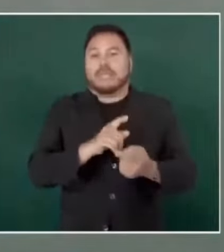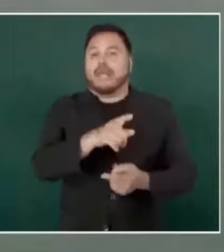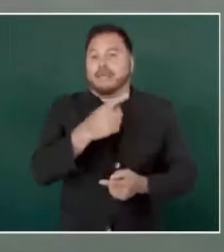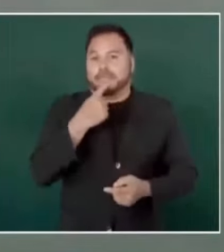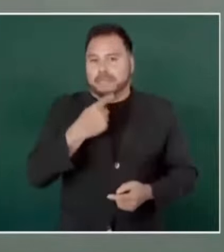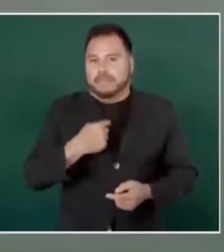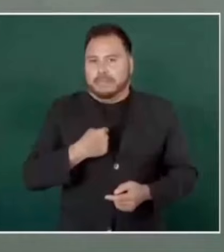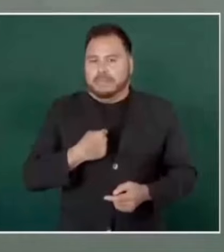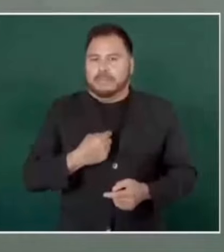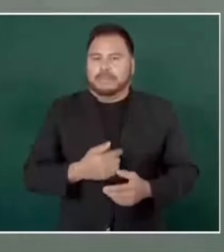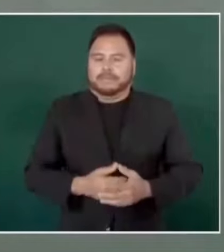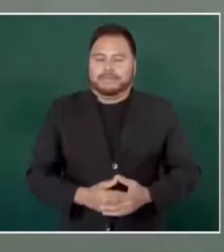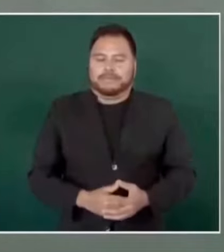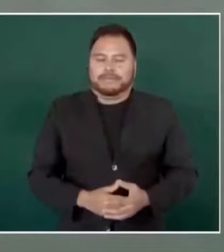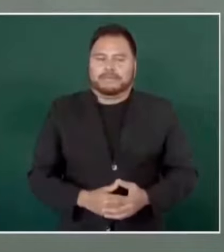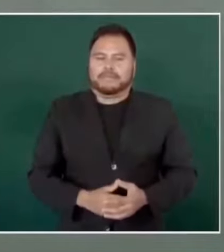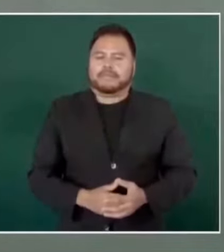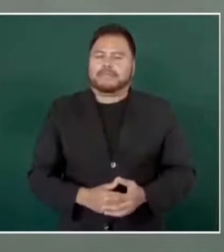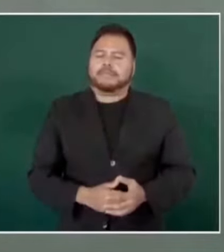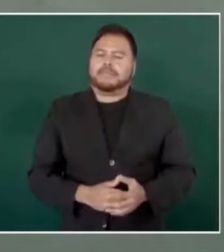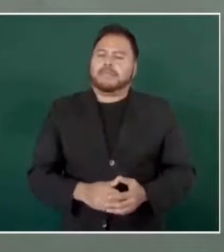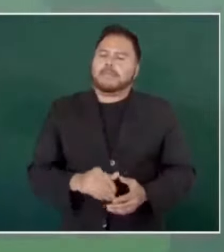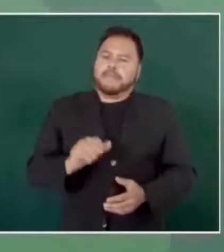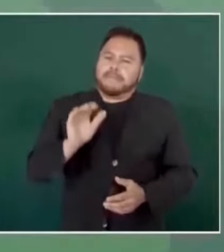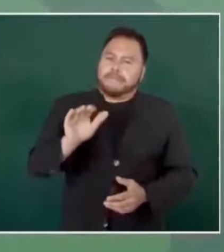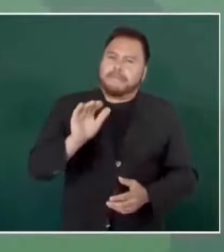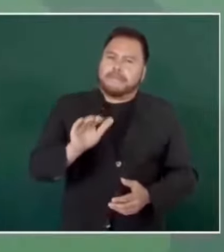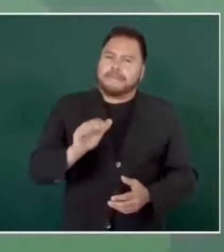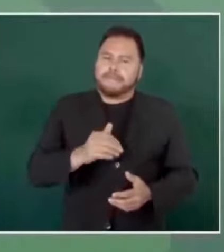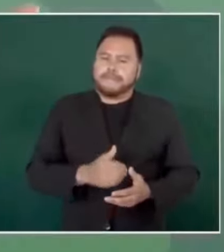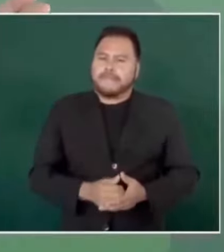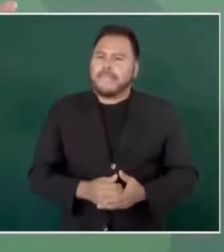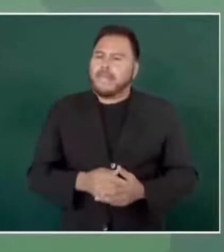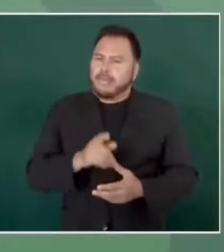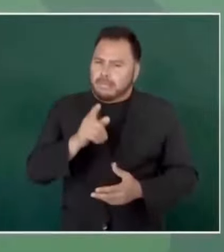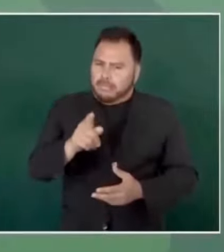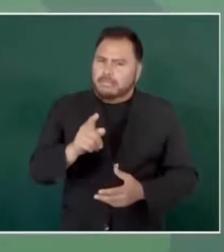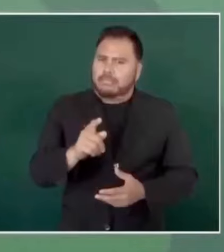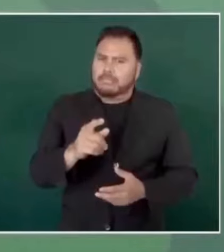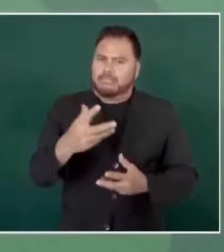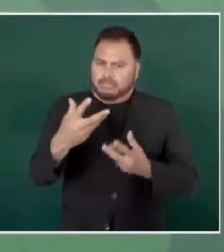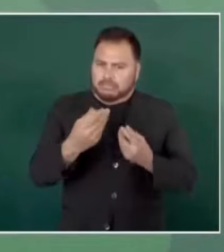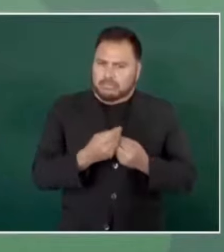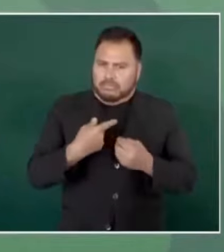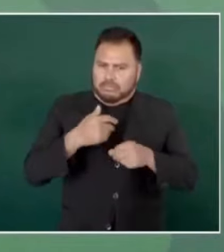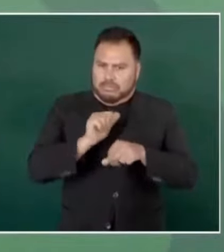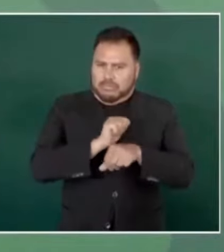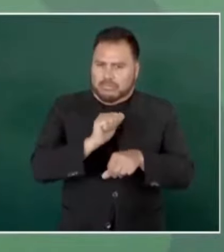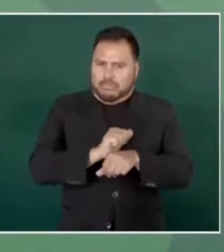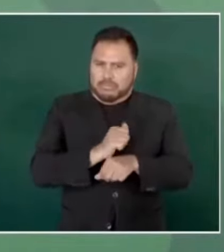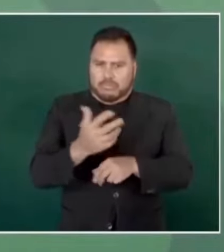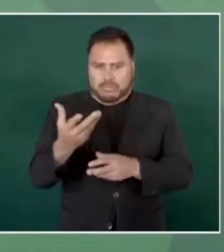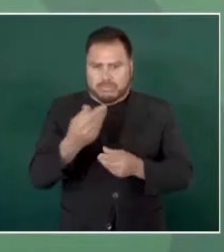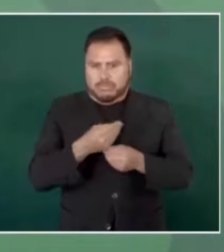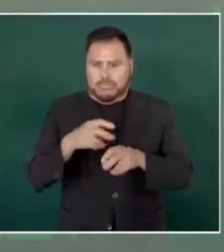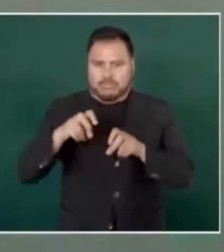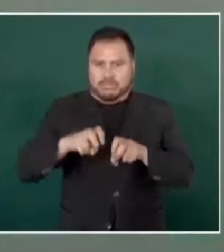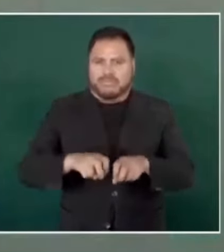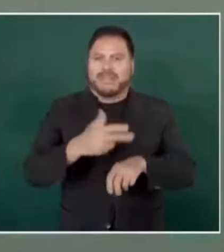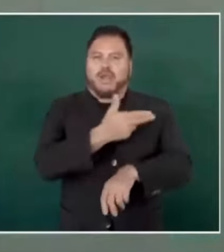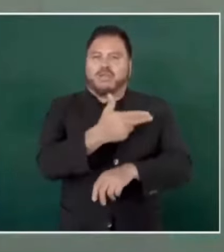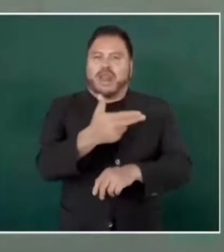que lo acompañara en su carro hasta el hotel